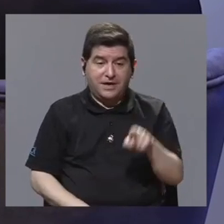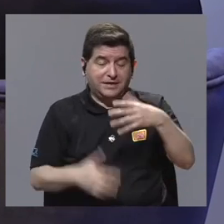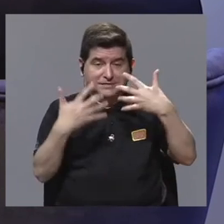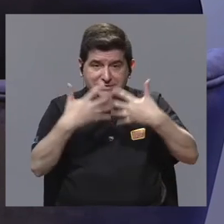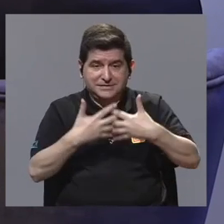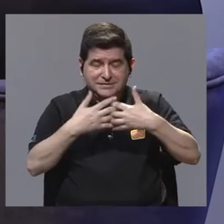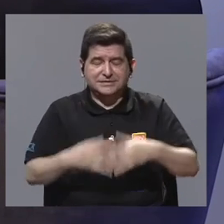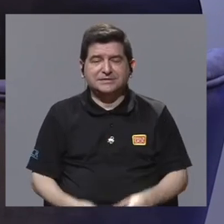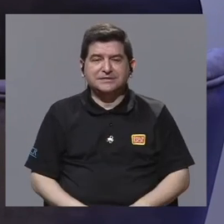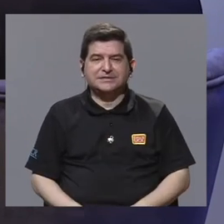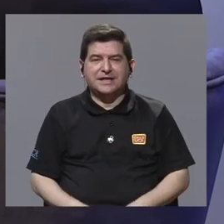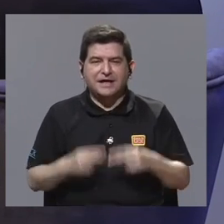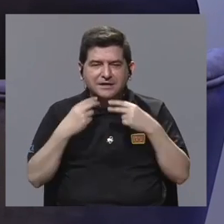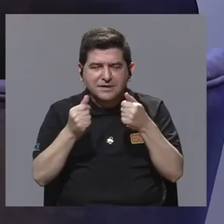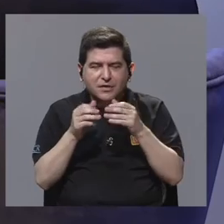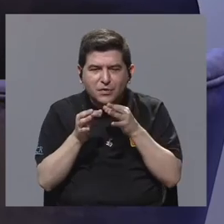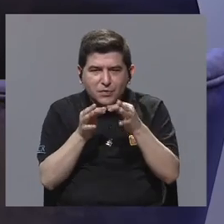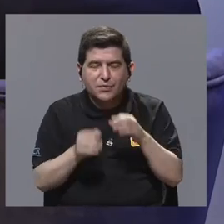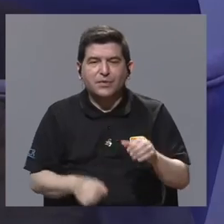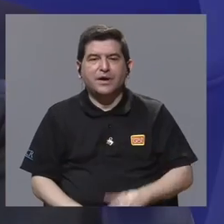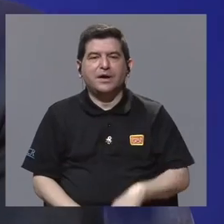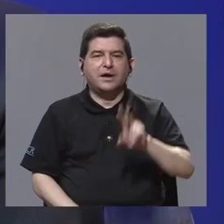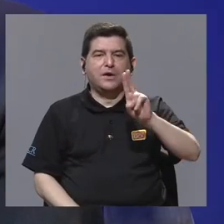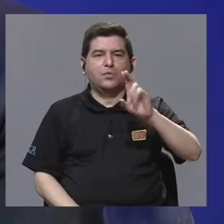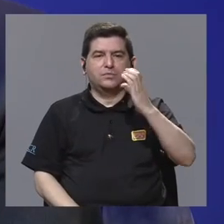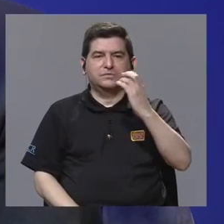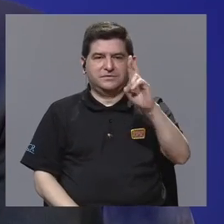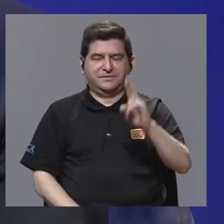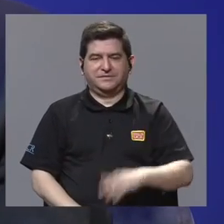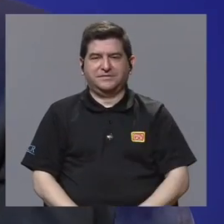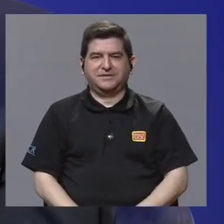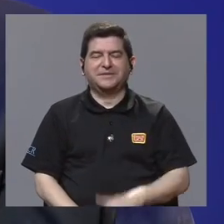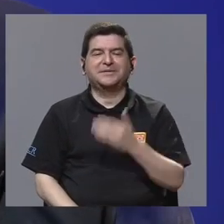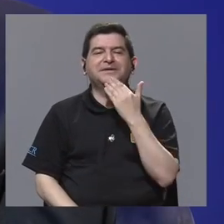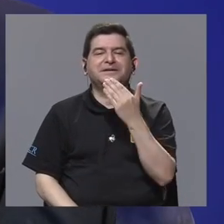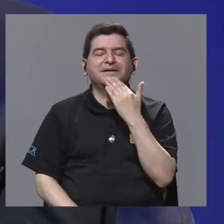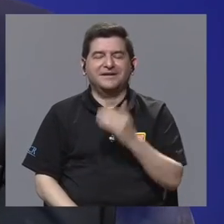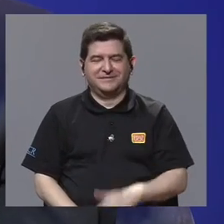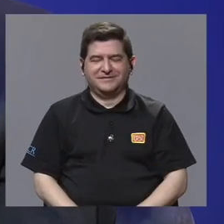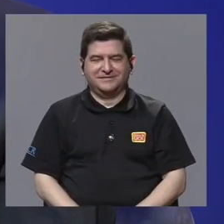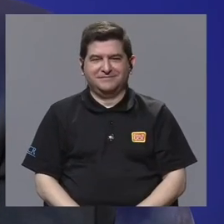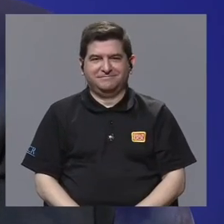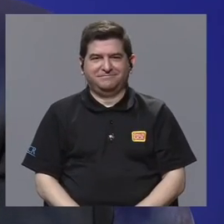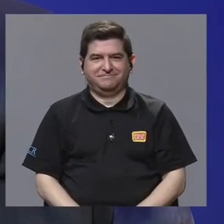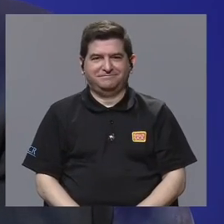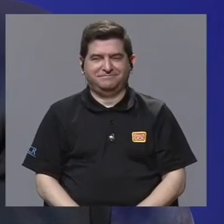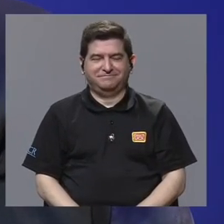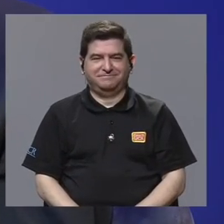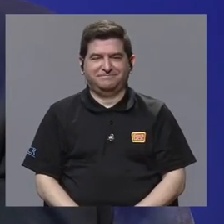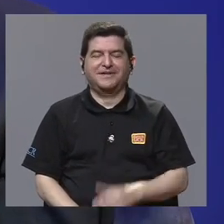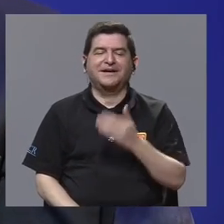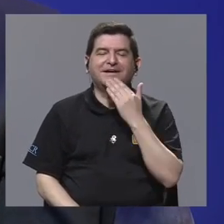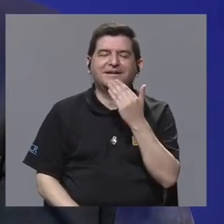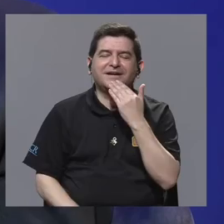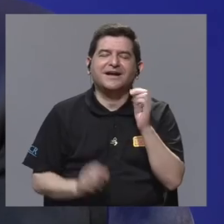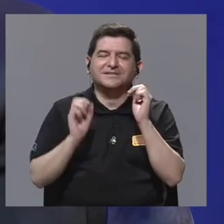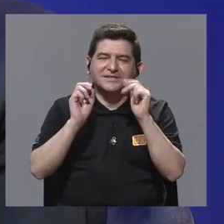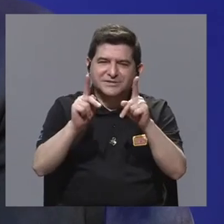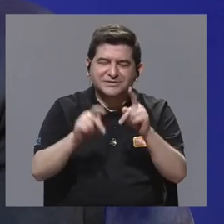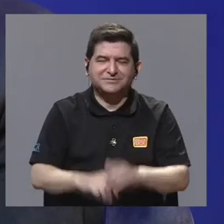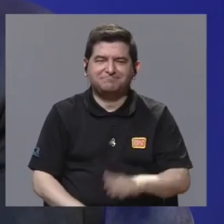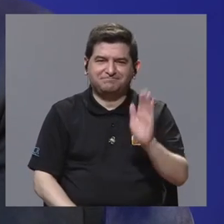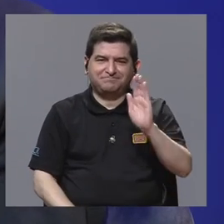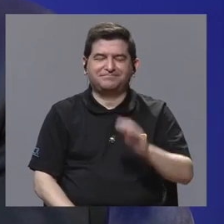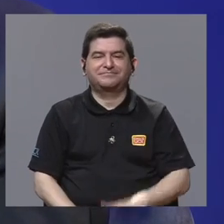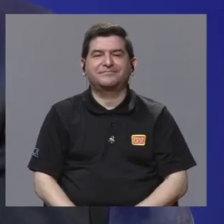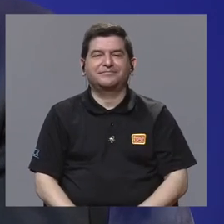ciclotrón en la Universidad de Costa Rica. Muchas gracias. Gracias a ustedes, don Gustavo. Gracias. Muchas gracias por la oportunidad.